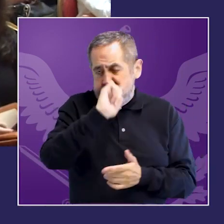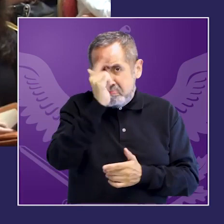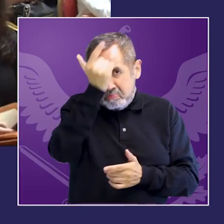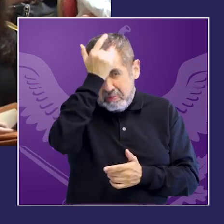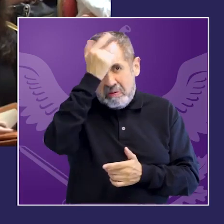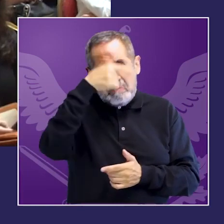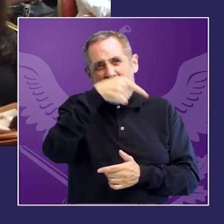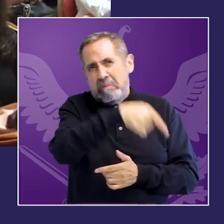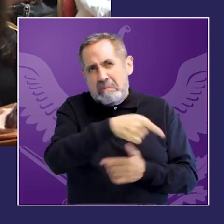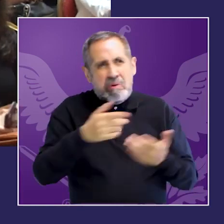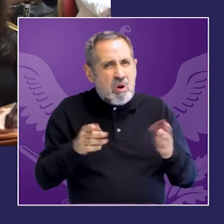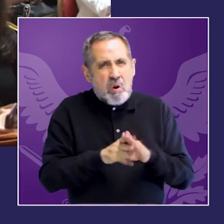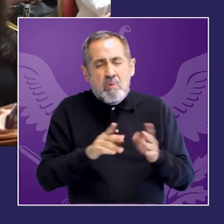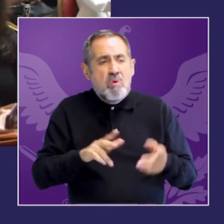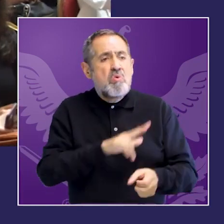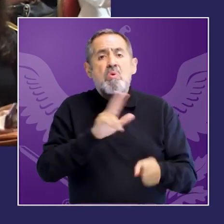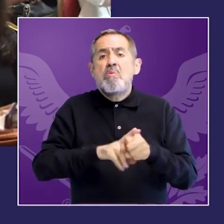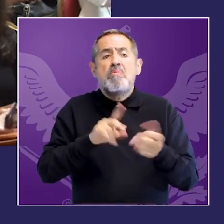gracias